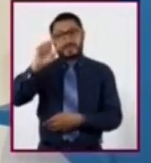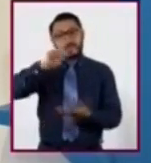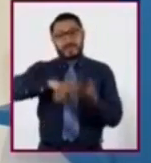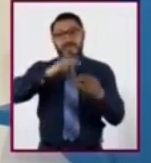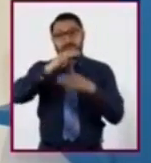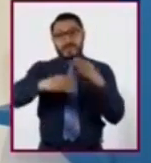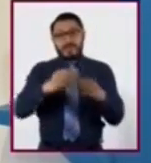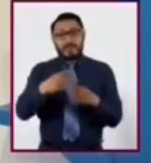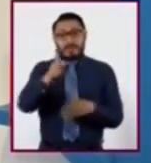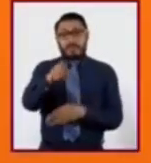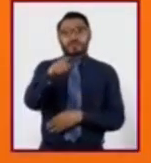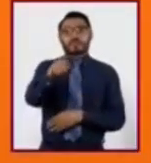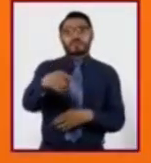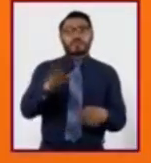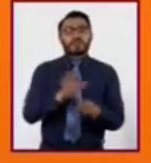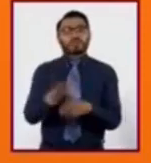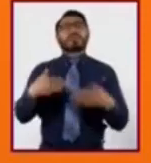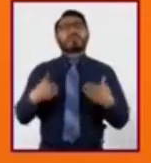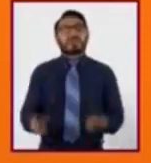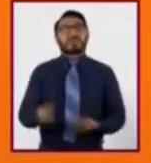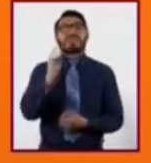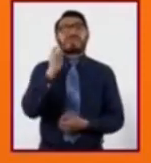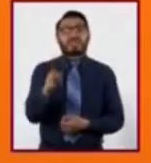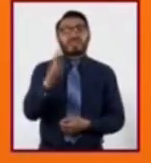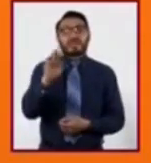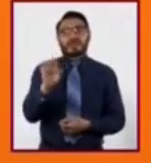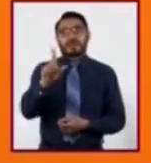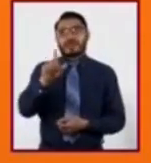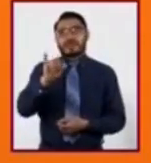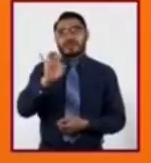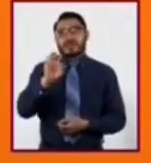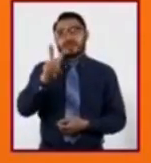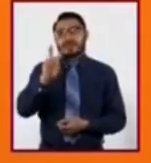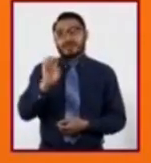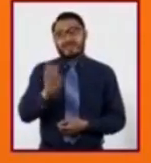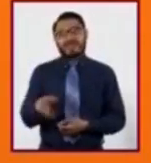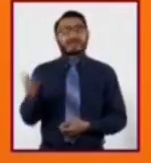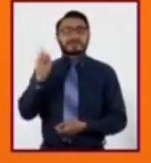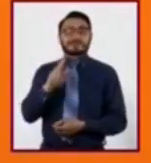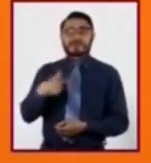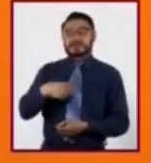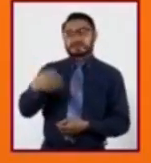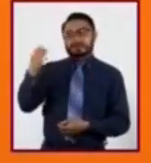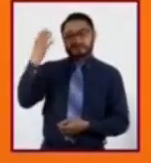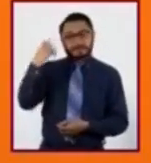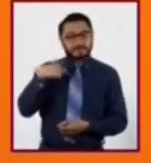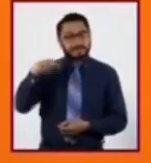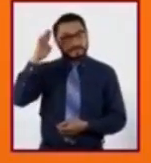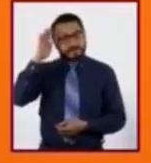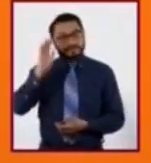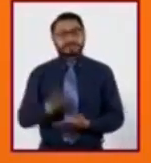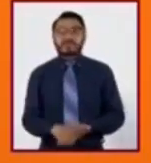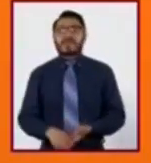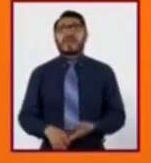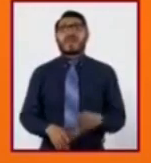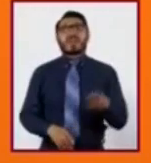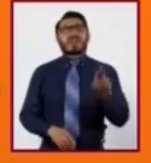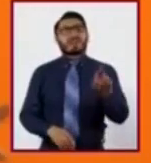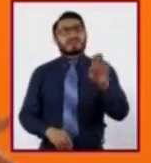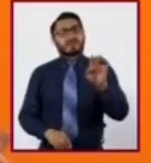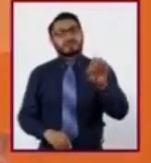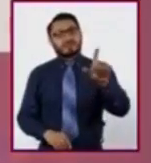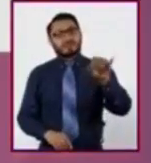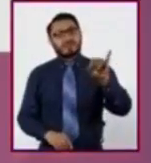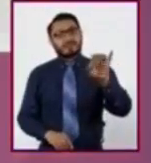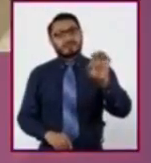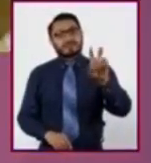¿Qué entiendes por relieve? A ver, déjame pensar. ¿El relieve es